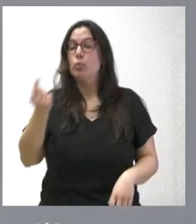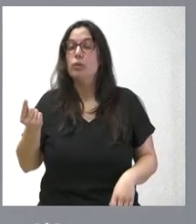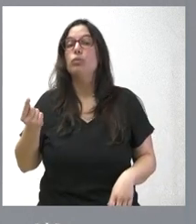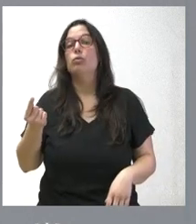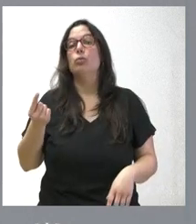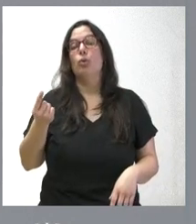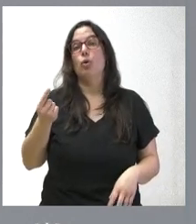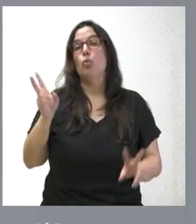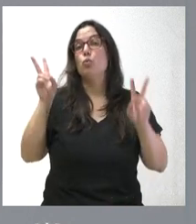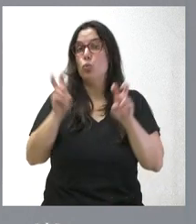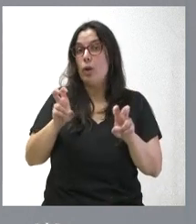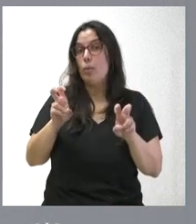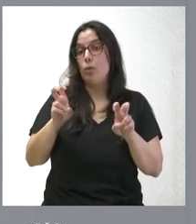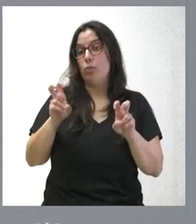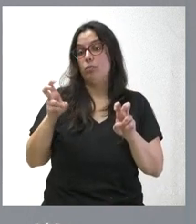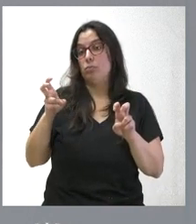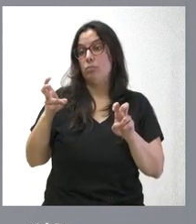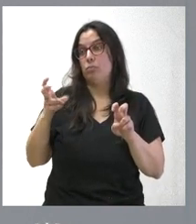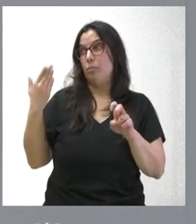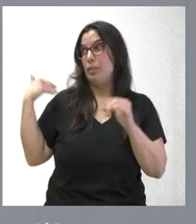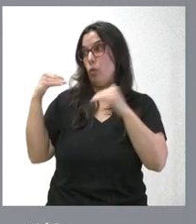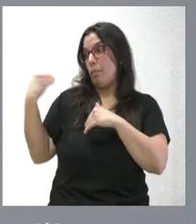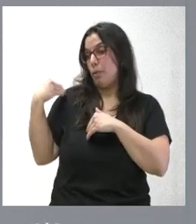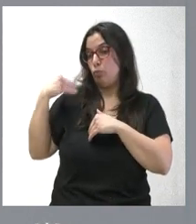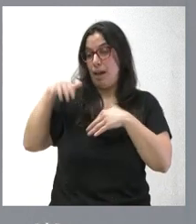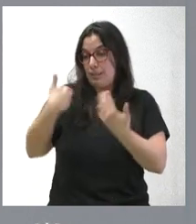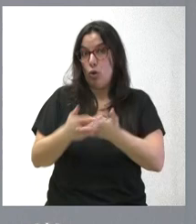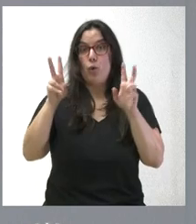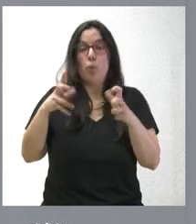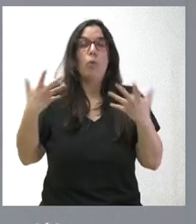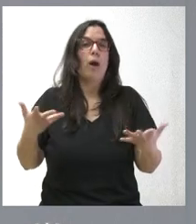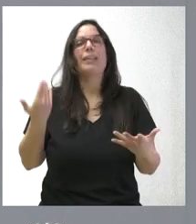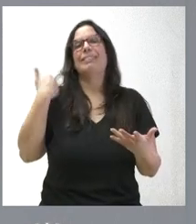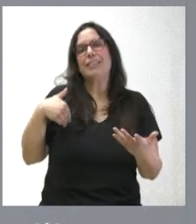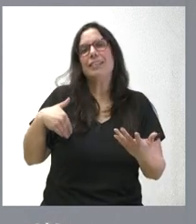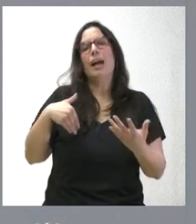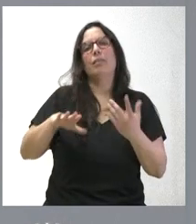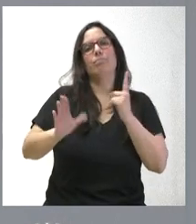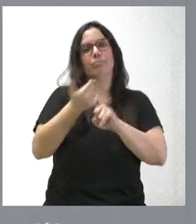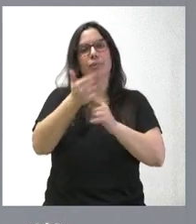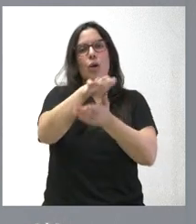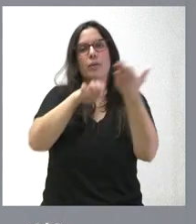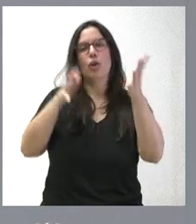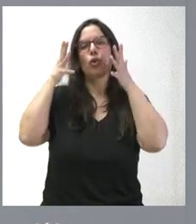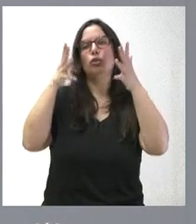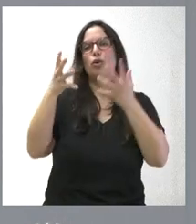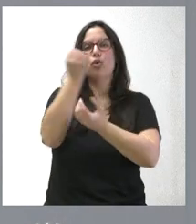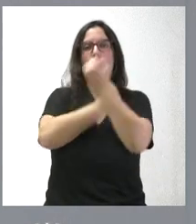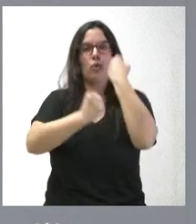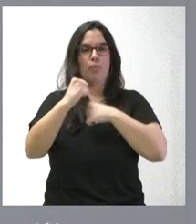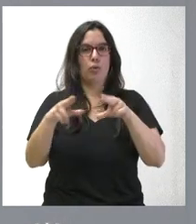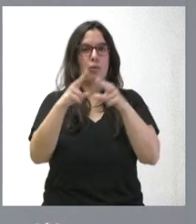presentaron, que preguntaron ustedes, que es el jueves pasado, es que ya tenemos el informe del Consejo Económico y Social.